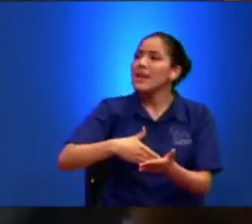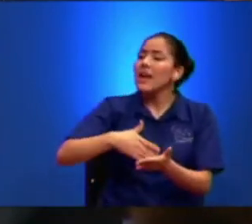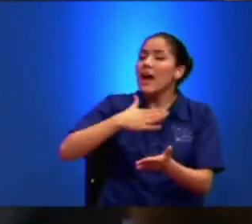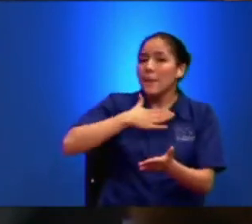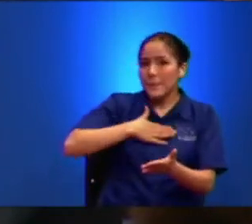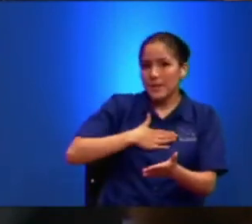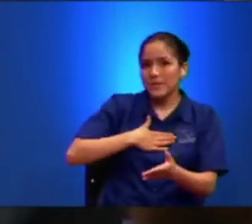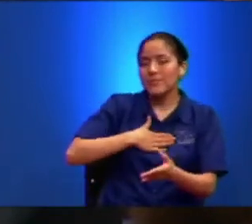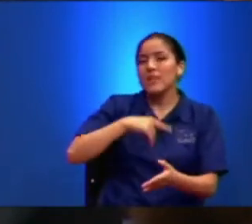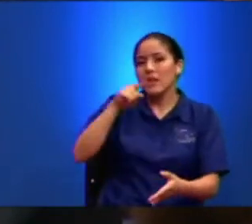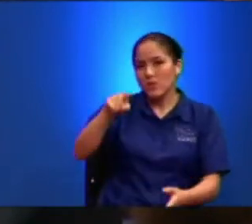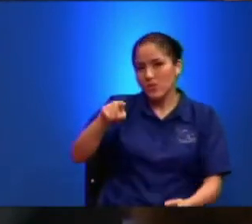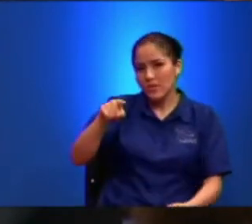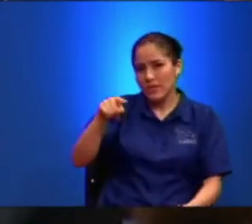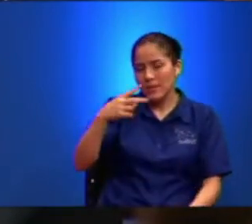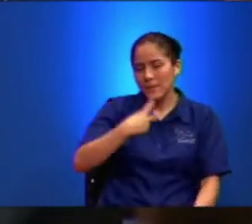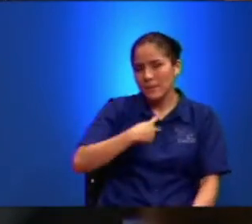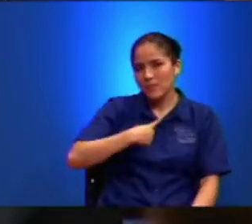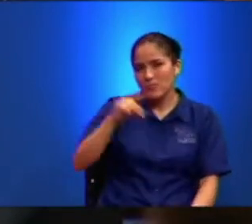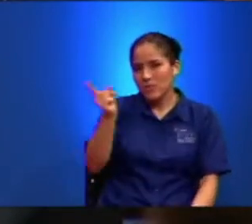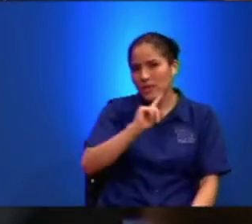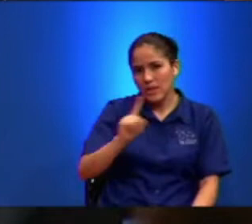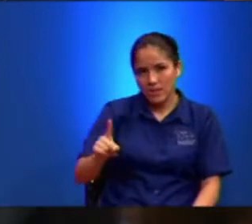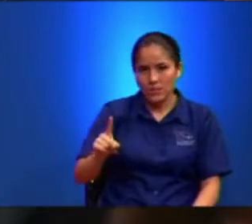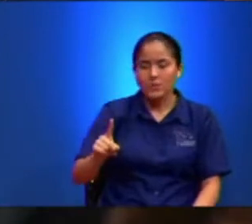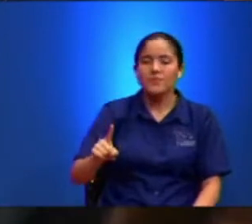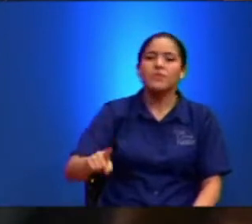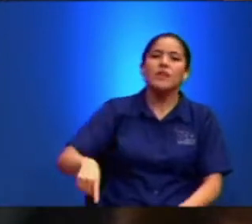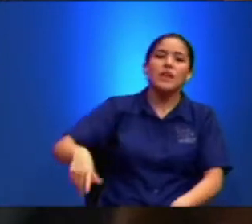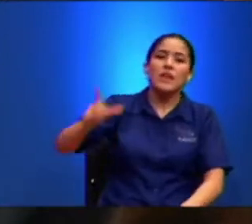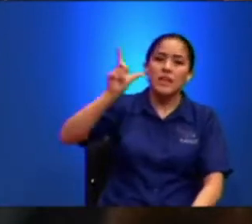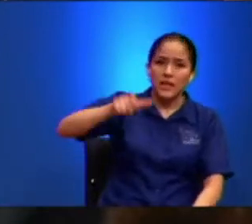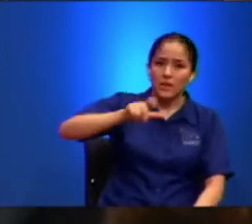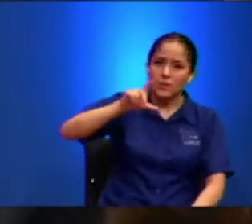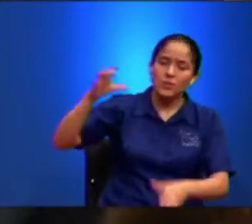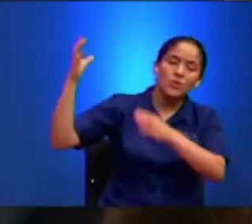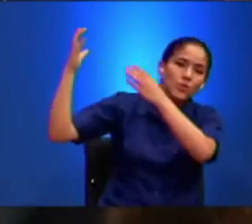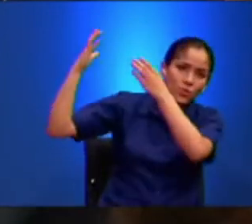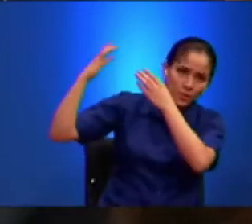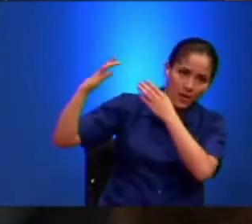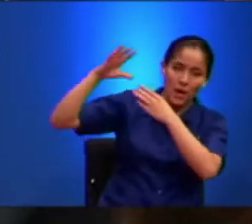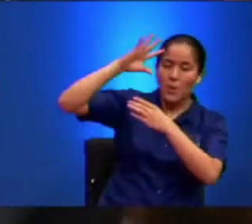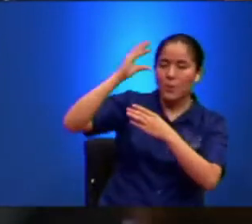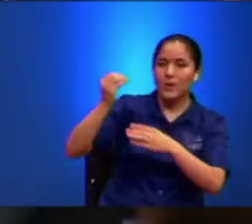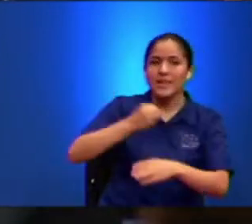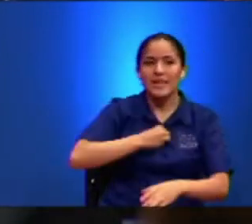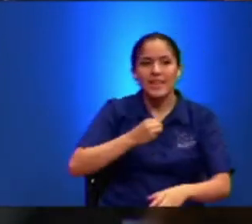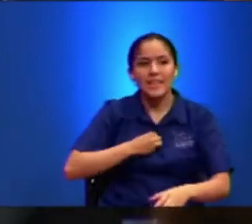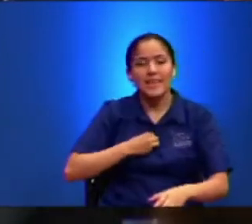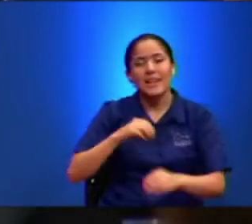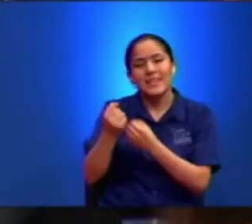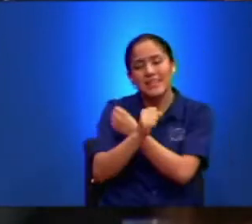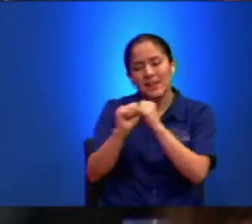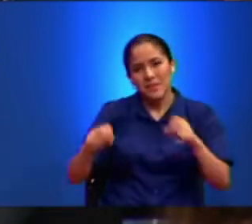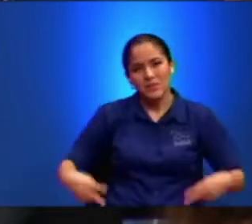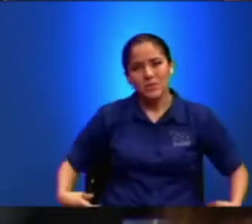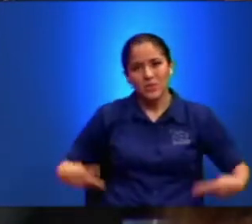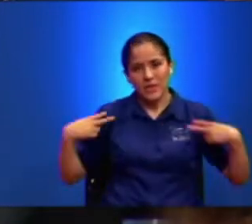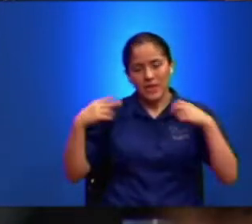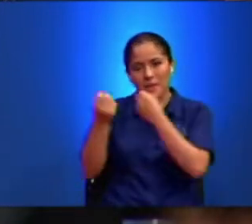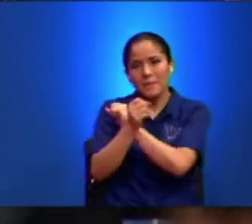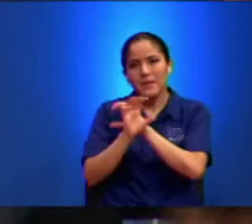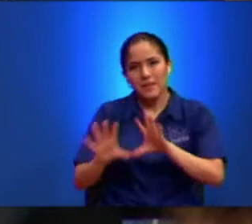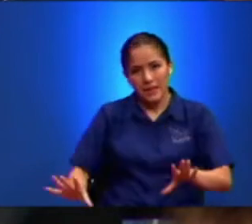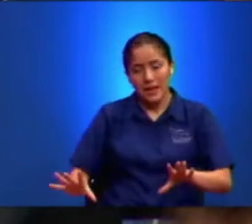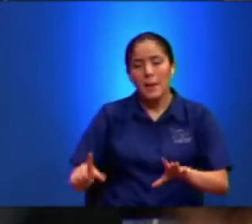Tome Su Cruz Cada Día Y Sígame Porque El Que Quiera Salvar Su Vida La Perderá Pero El Que Pierda Su Vida